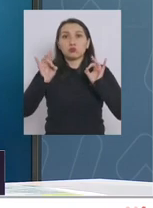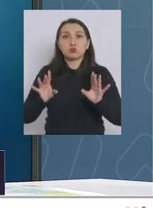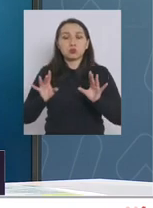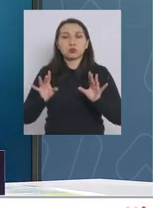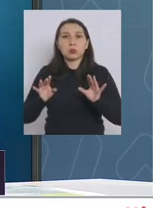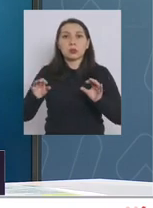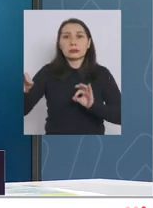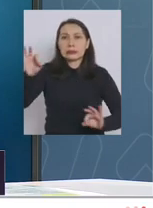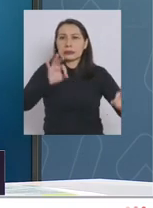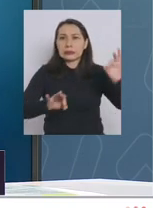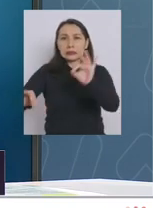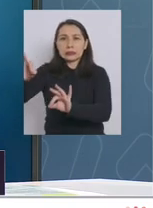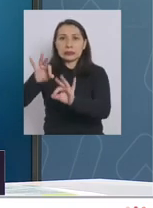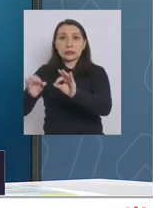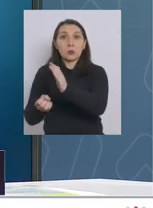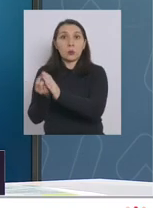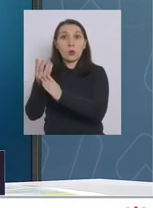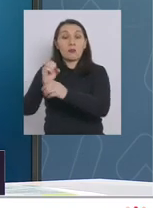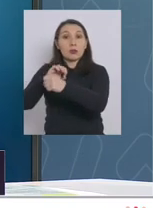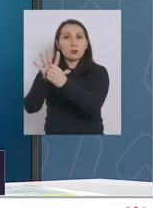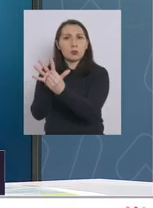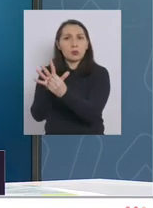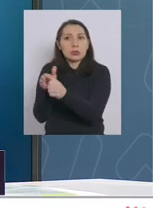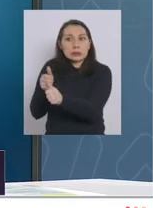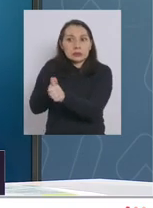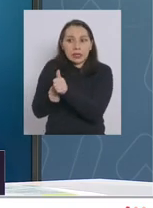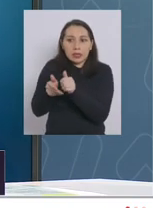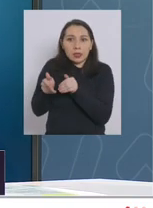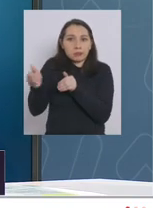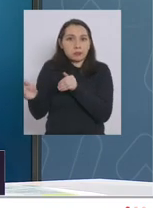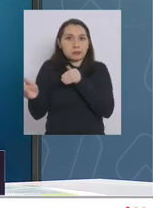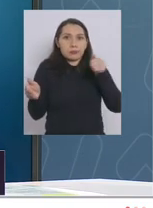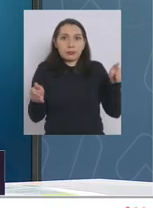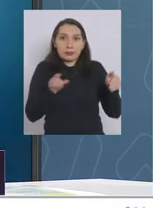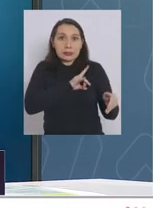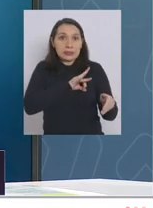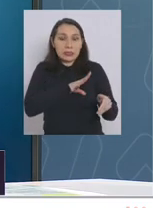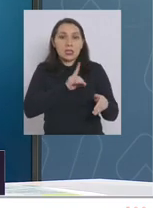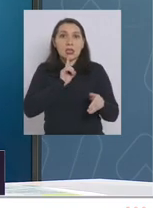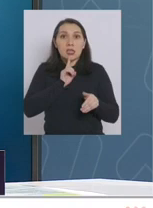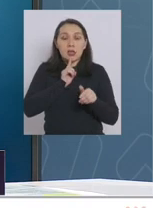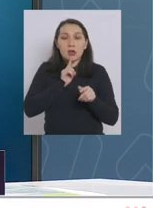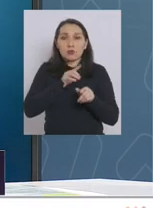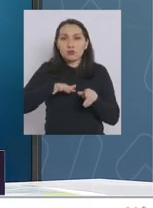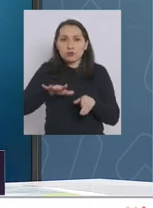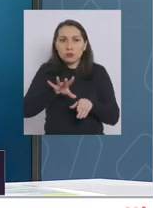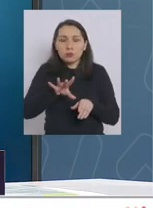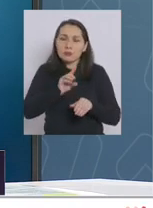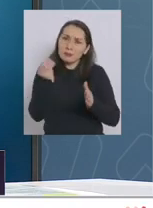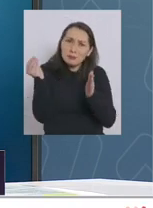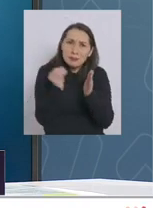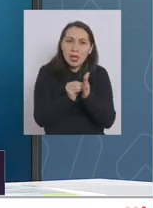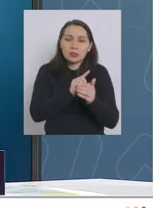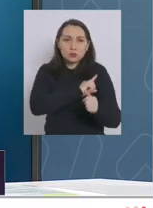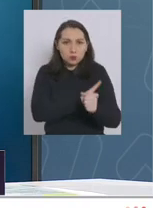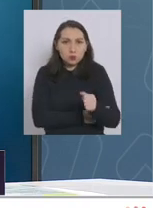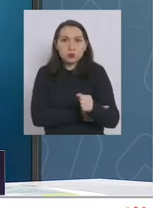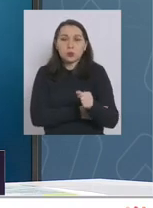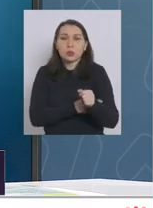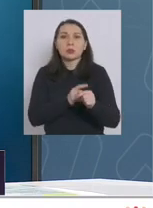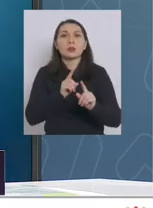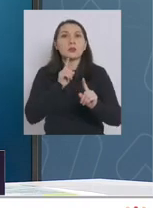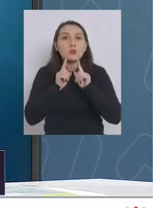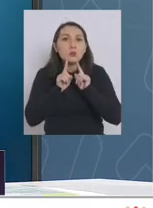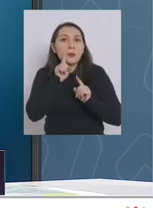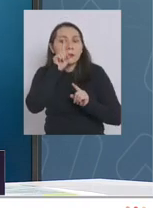circulación de esta variante en los países limítrofes de nuestro país, se ha fortalecido aún más el